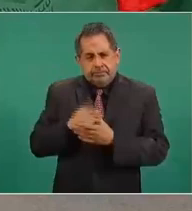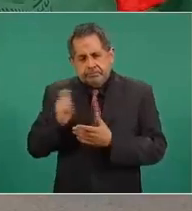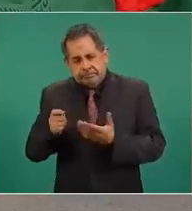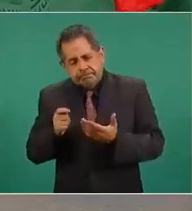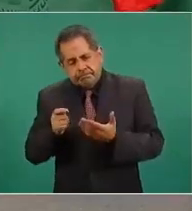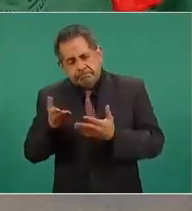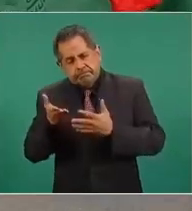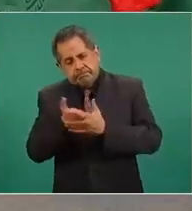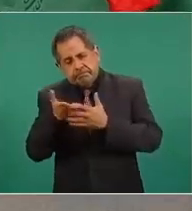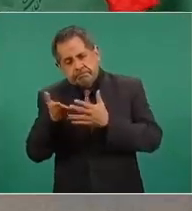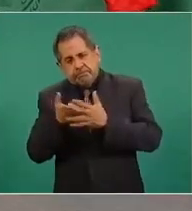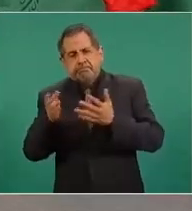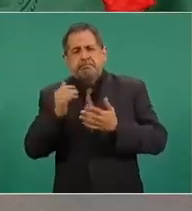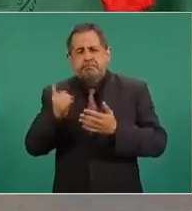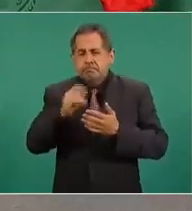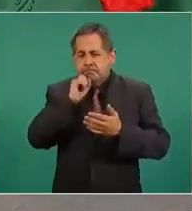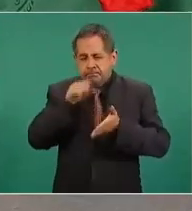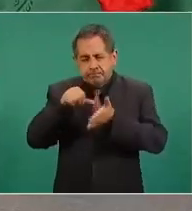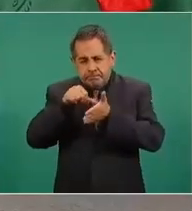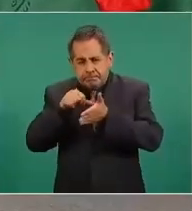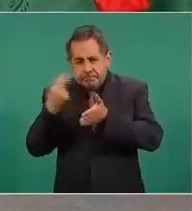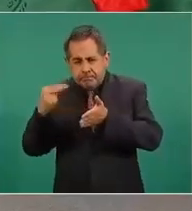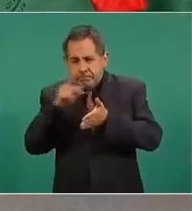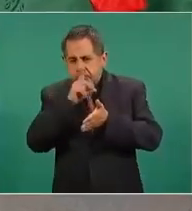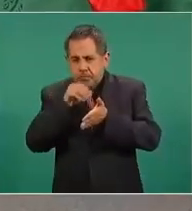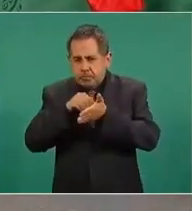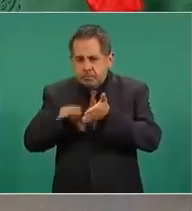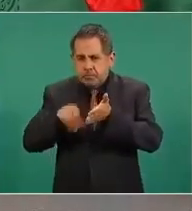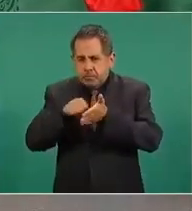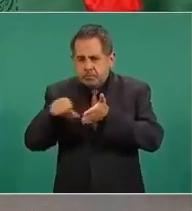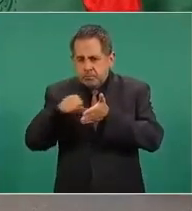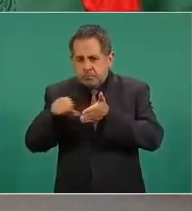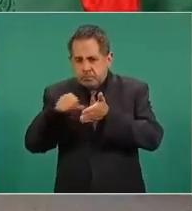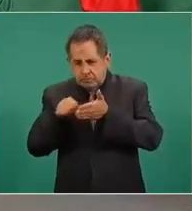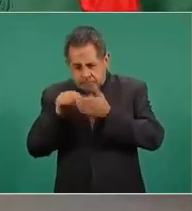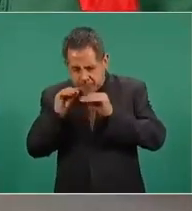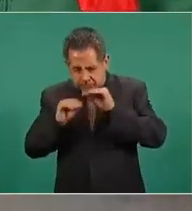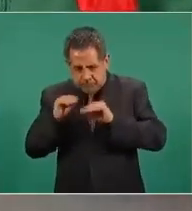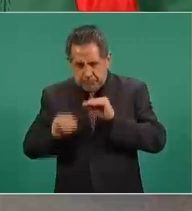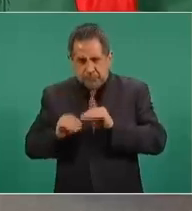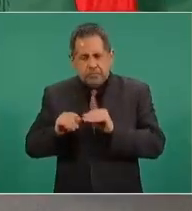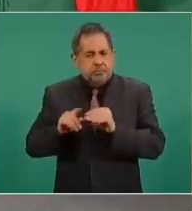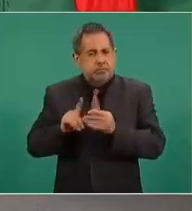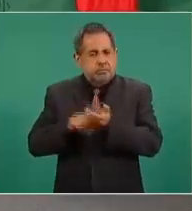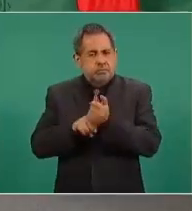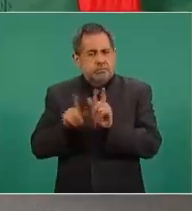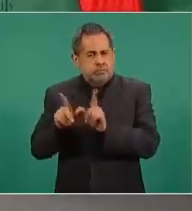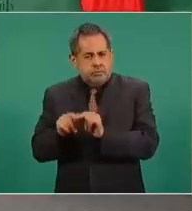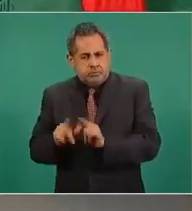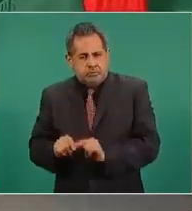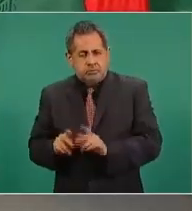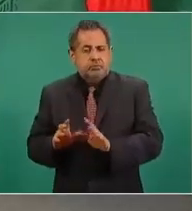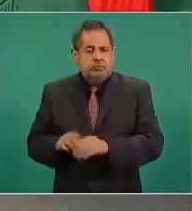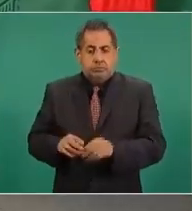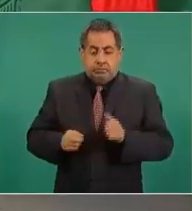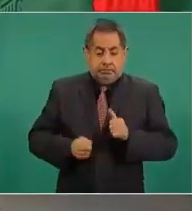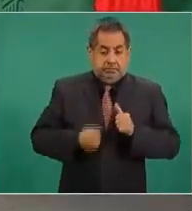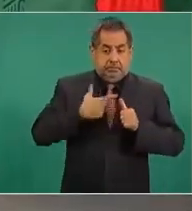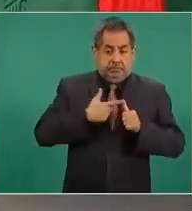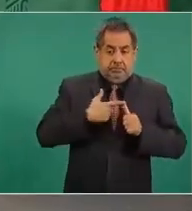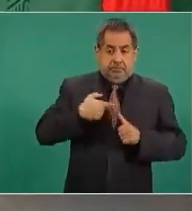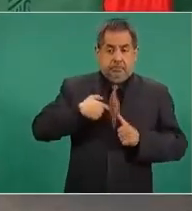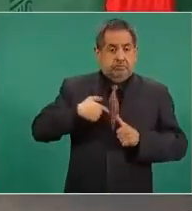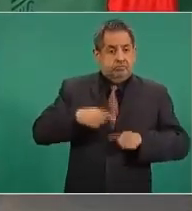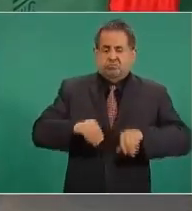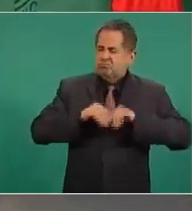sí, testaron. Después que dimos a conocer nosotros sin testar el